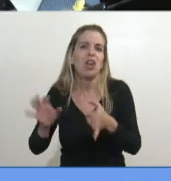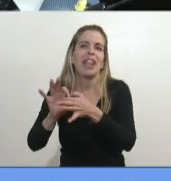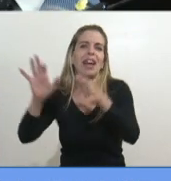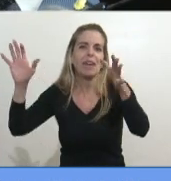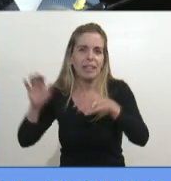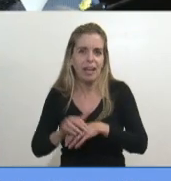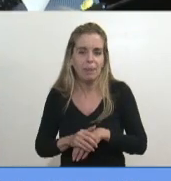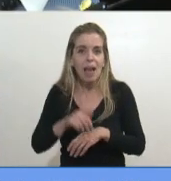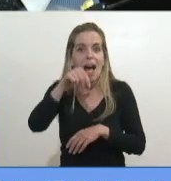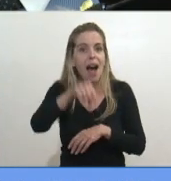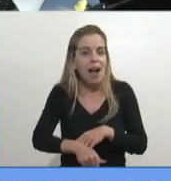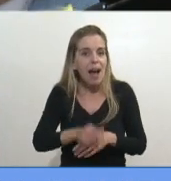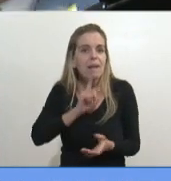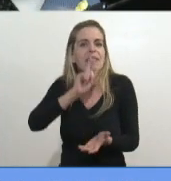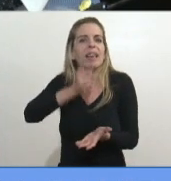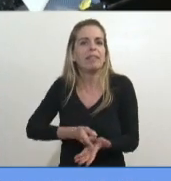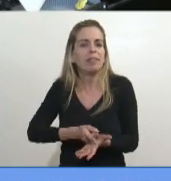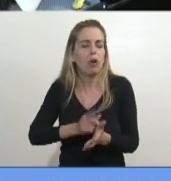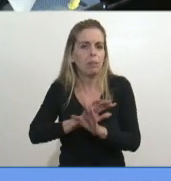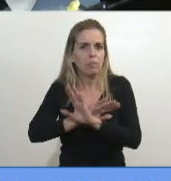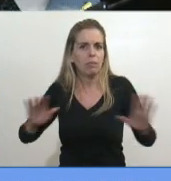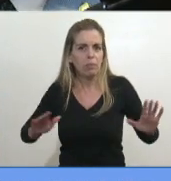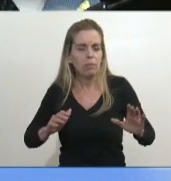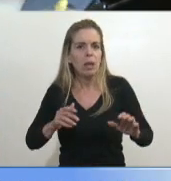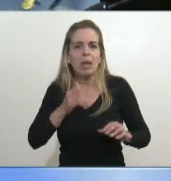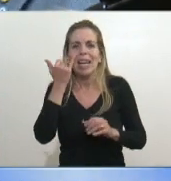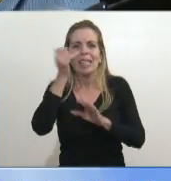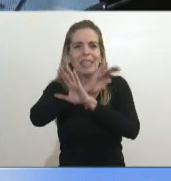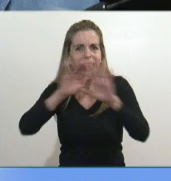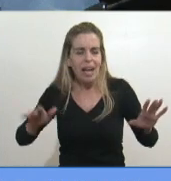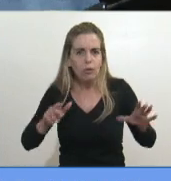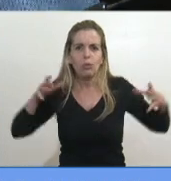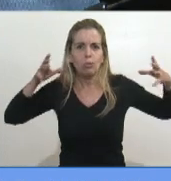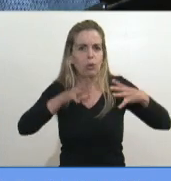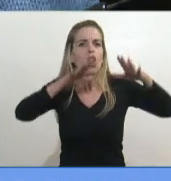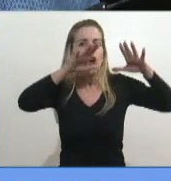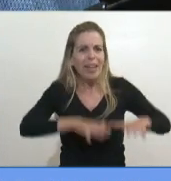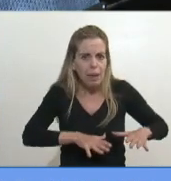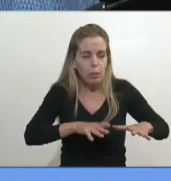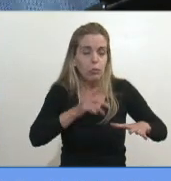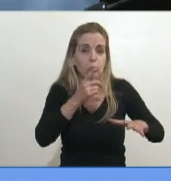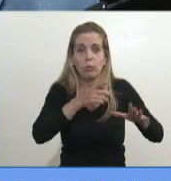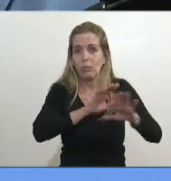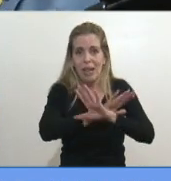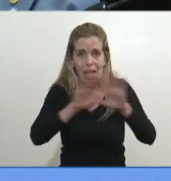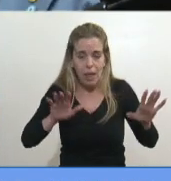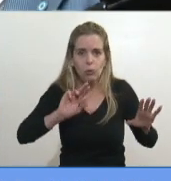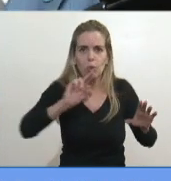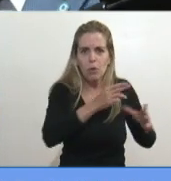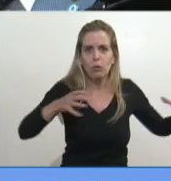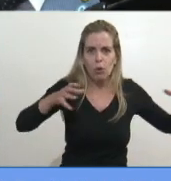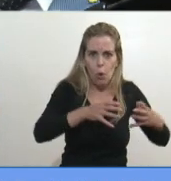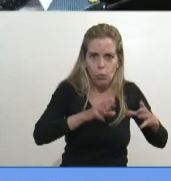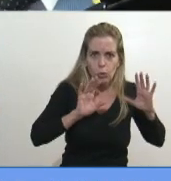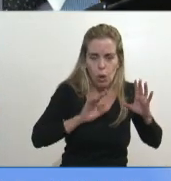Acá hay una decisión, uno, no sale nadie, o nos morimos todos juntos, señores. Y después está la estrategia